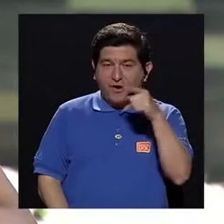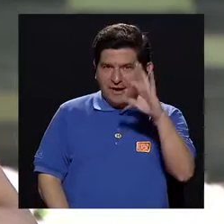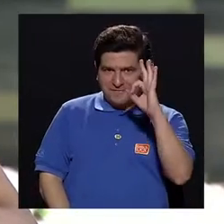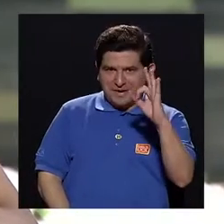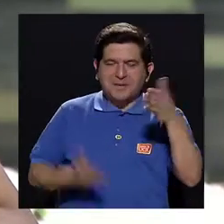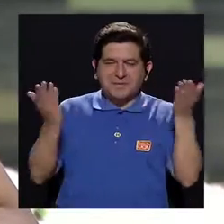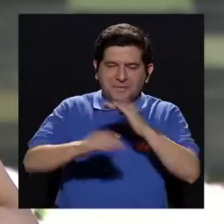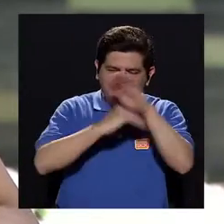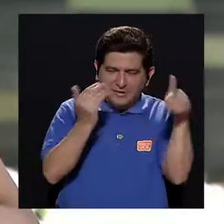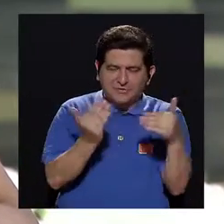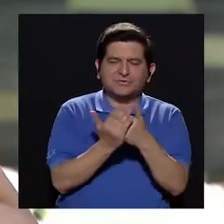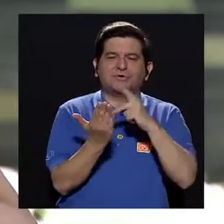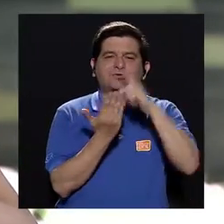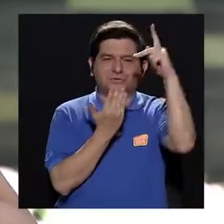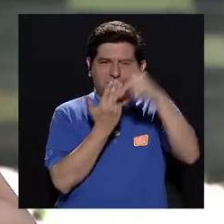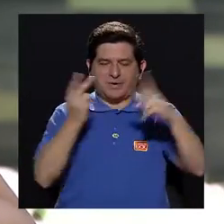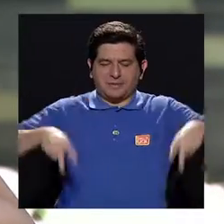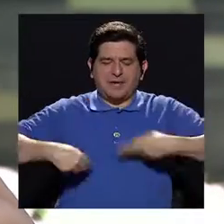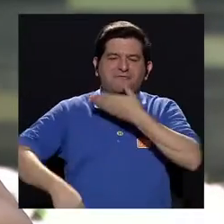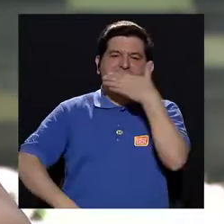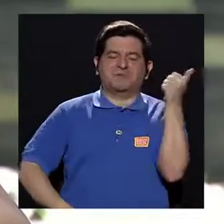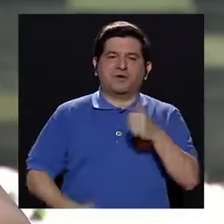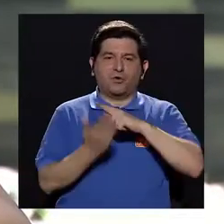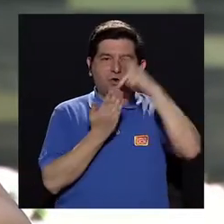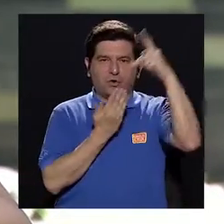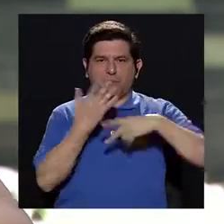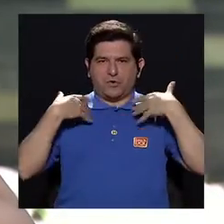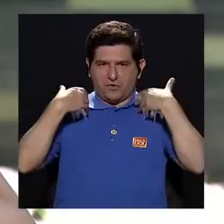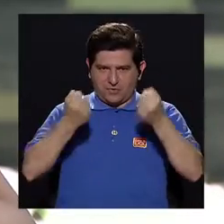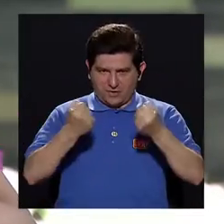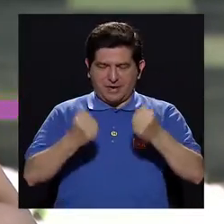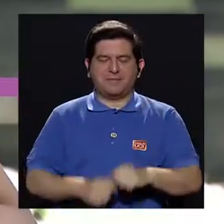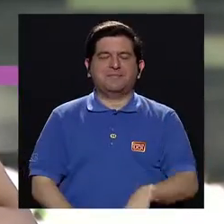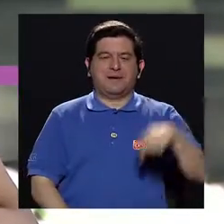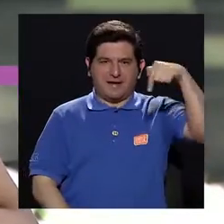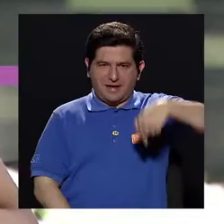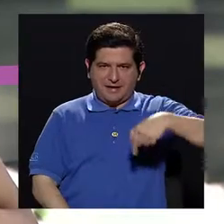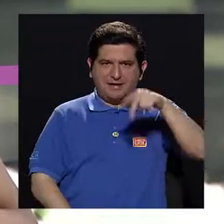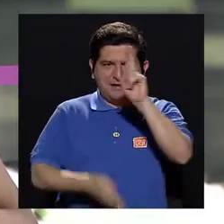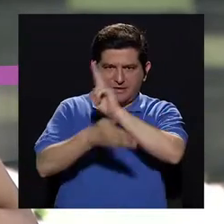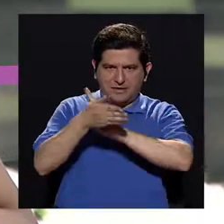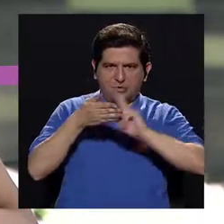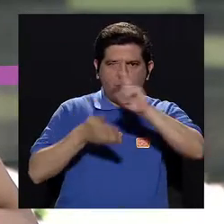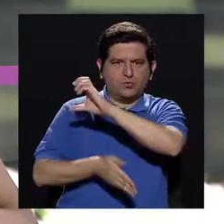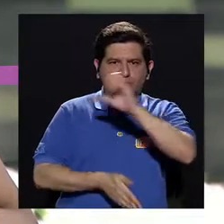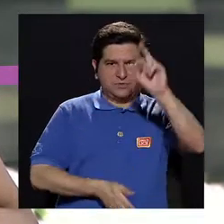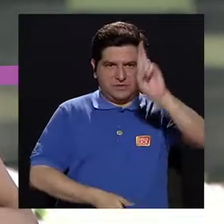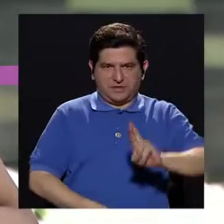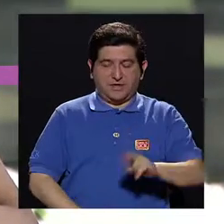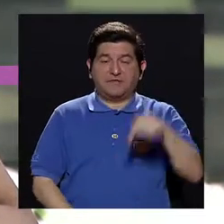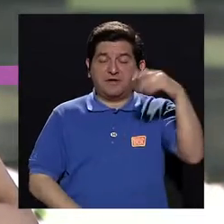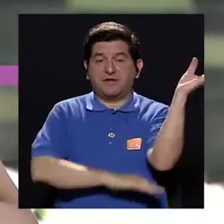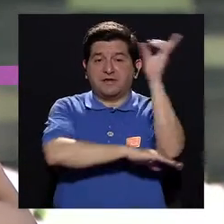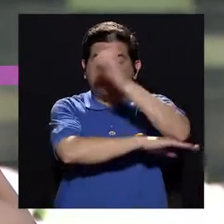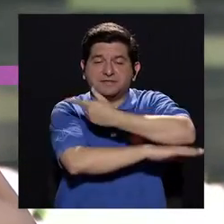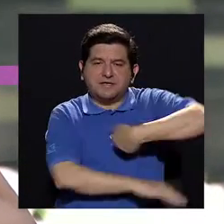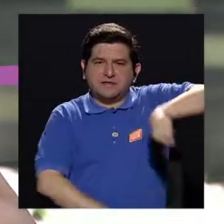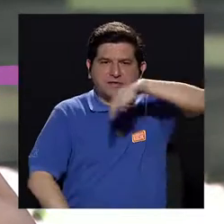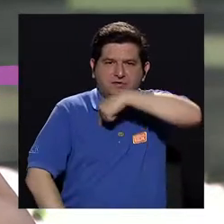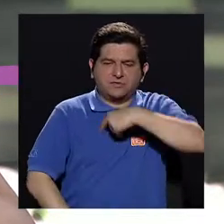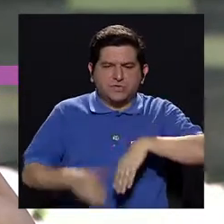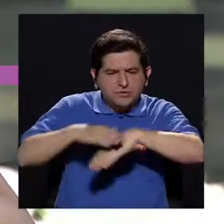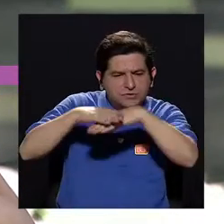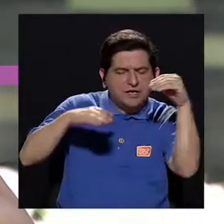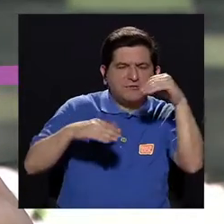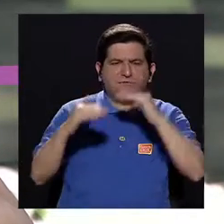Hola, ¿qué tal? Hola, bienvenidos y bienvenidas a Vivir Mejor, la telerevista de salud de la Universidad de Costa Rica. El día de hoy nos encontramos